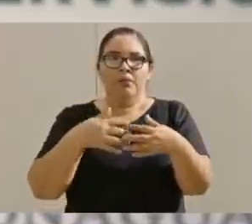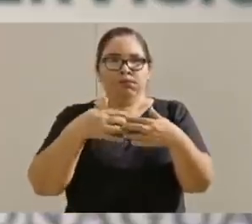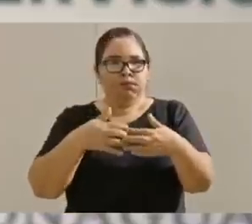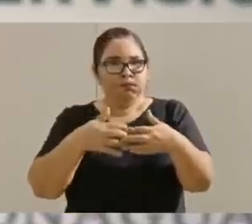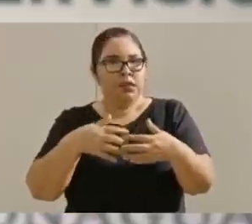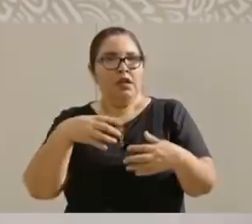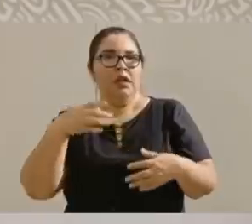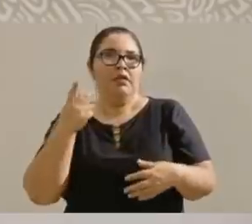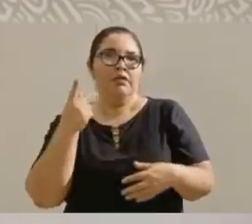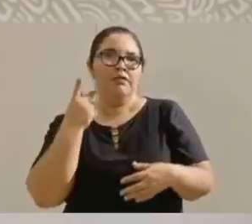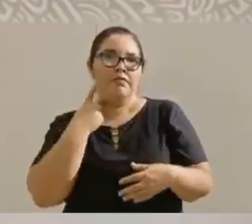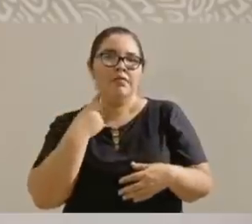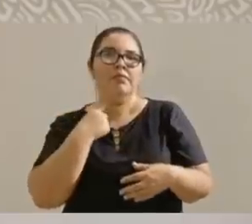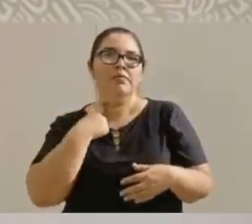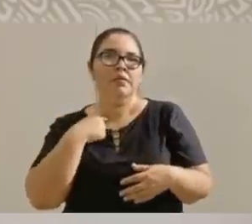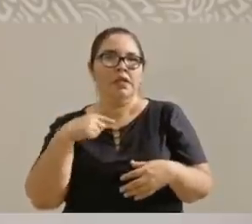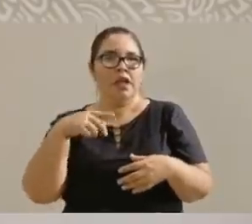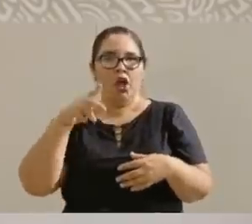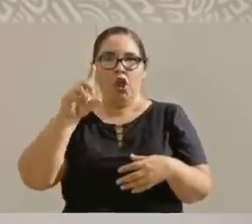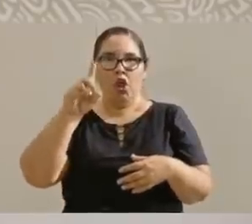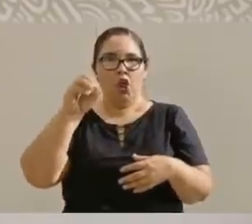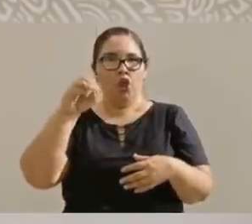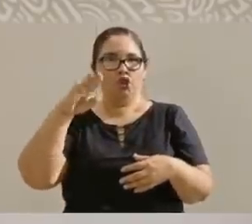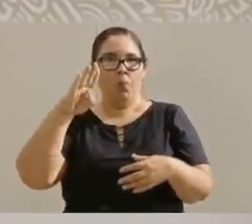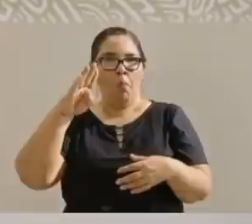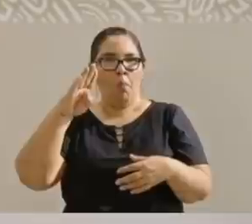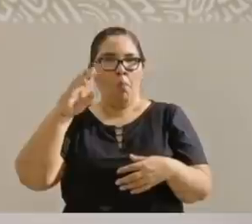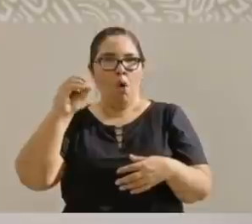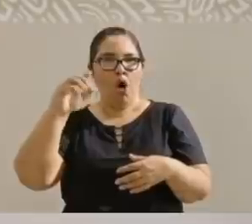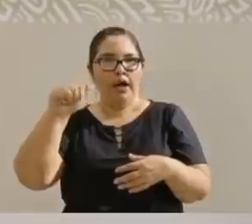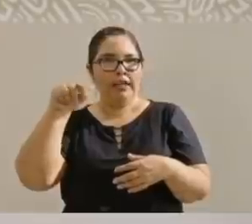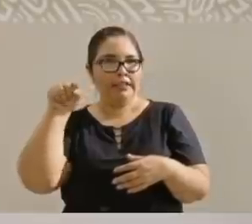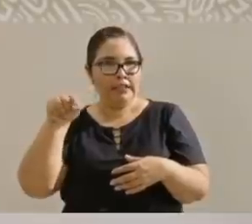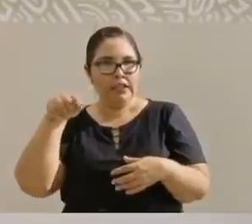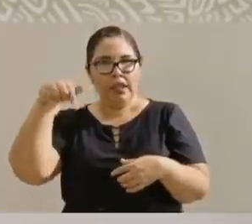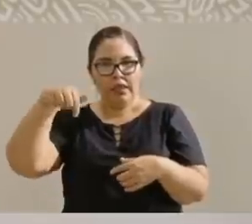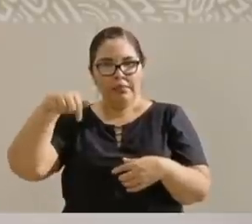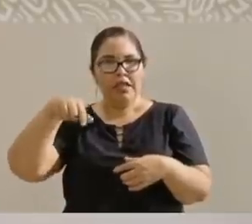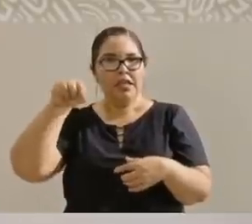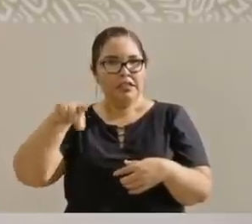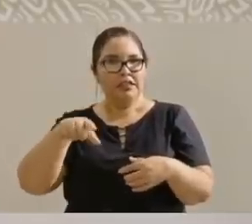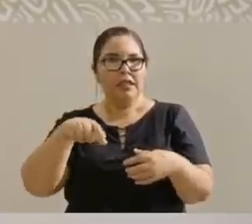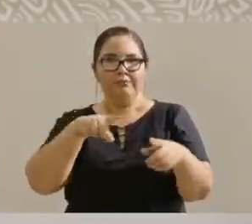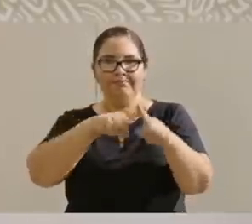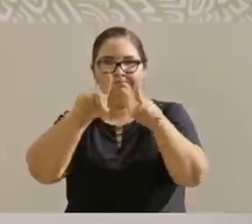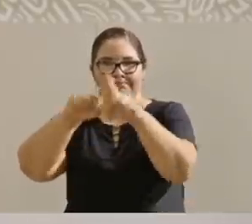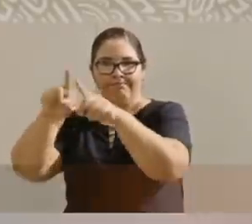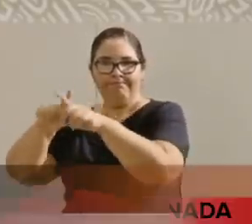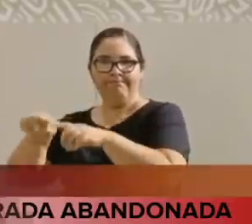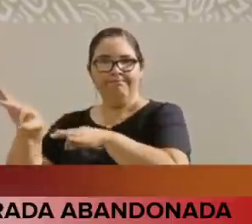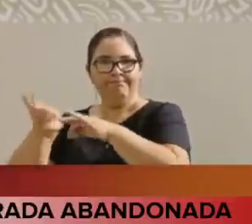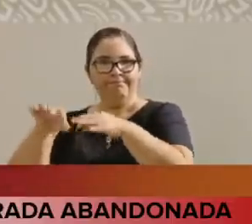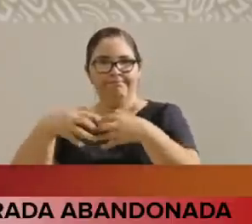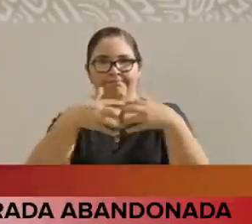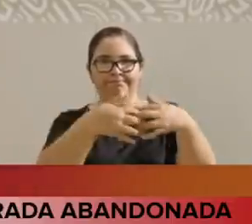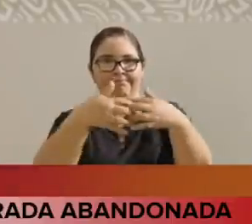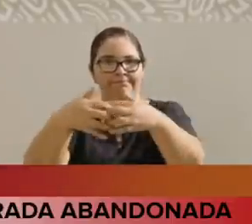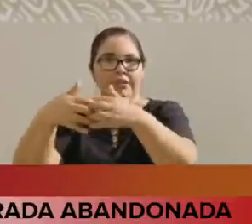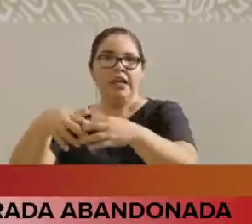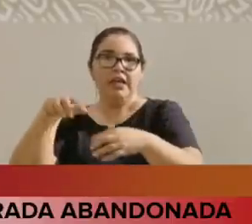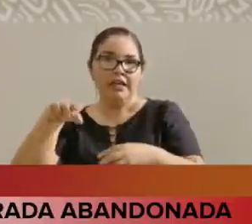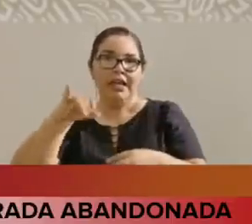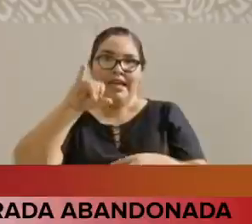Bocas y tienen esta obra, entre otras. ICA es una